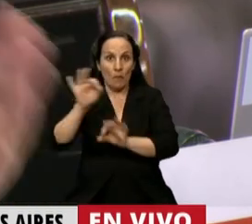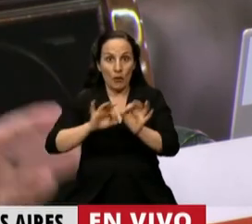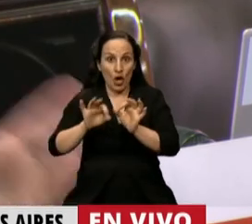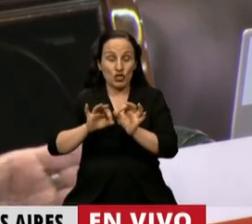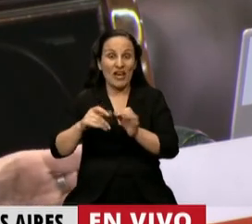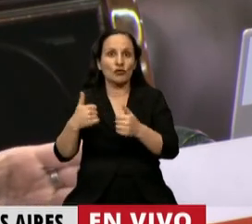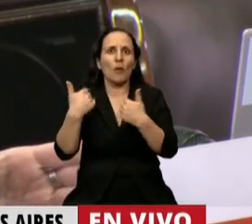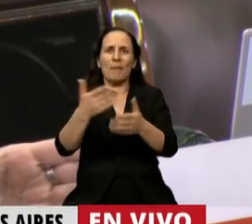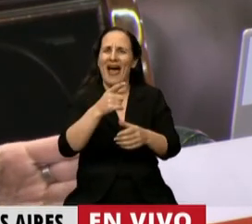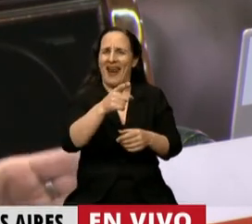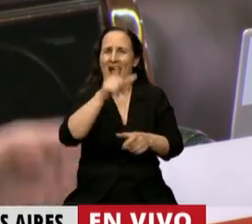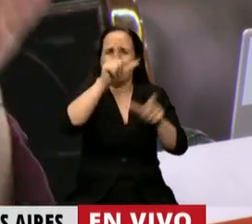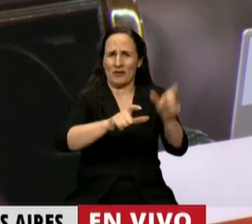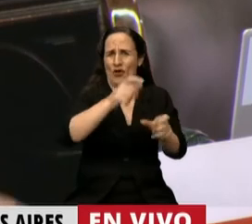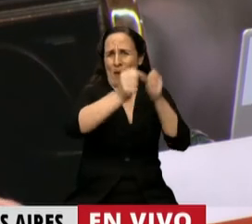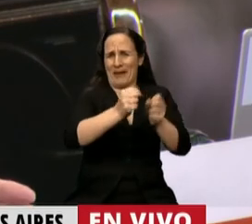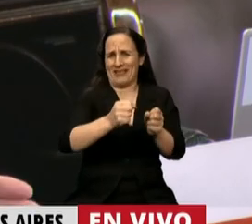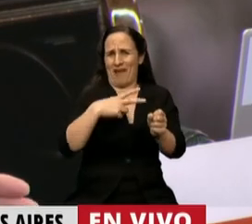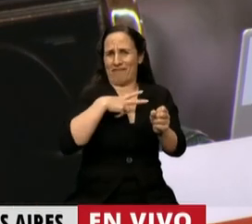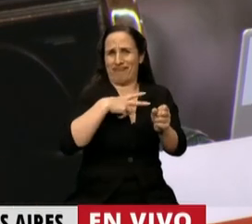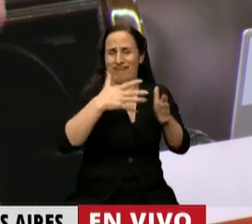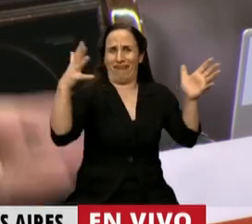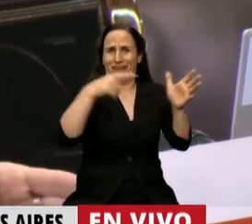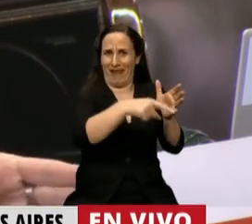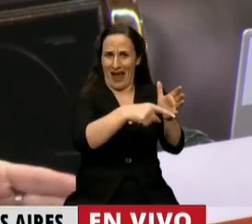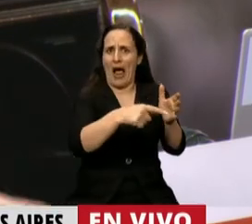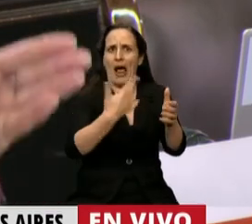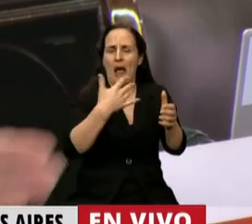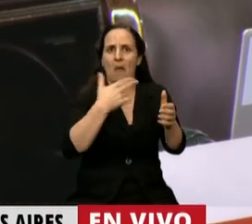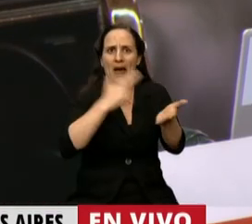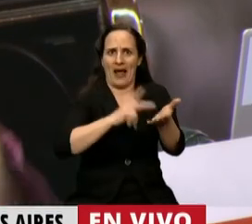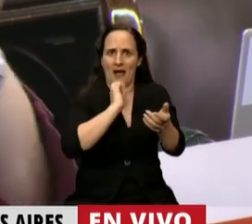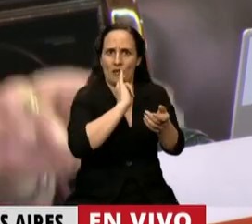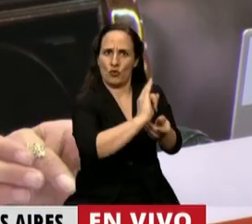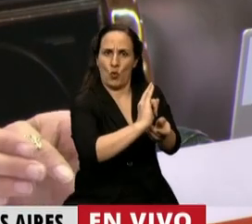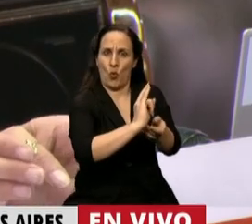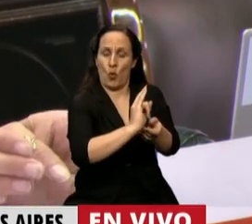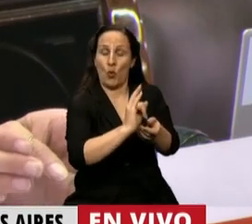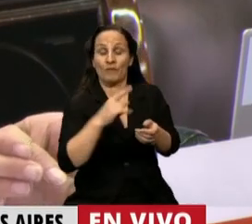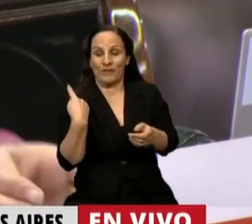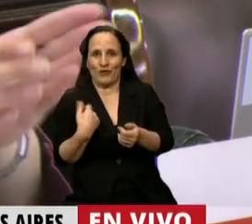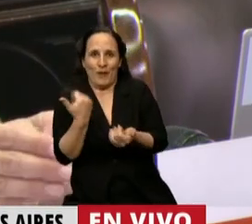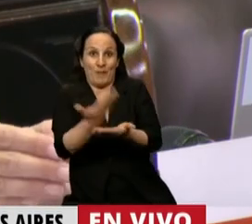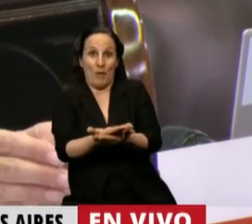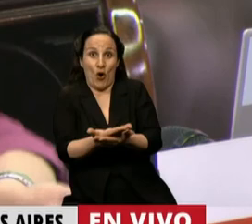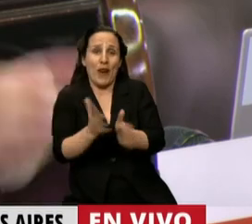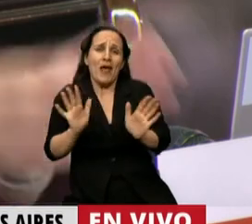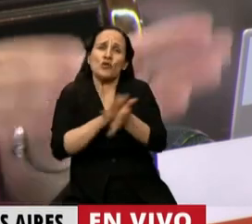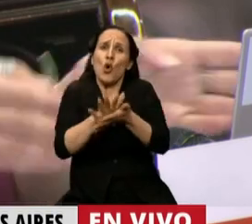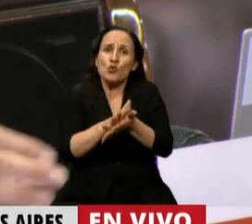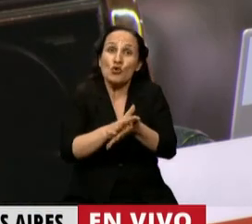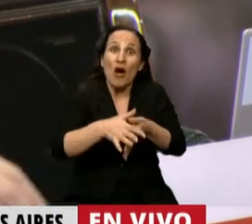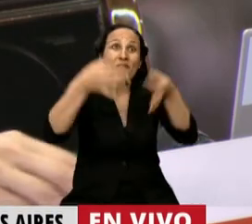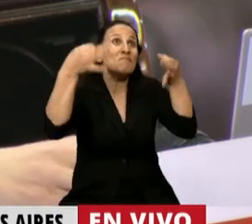impuesto a las grandes rentas y fortunas, que el proyecto del Frente de Izquierda realmente sería una salida parcial,